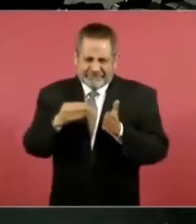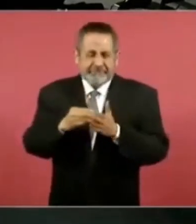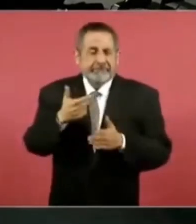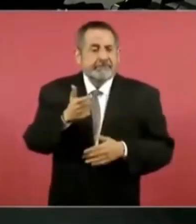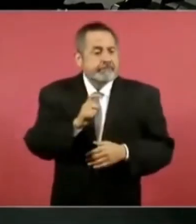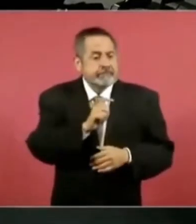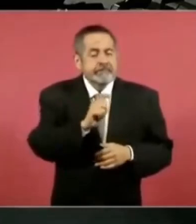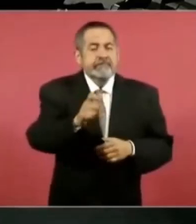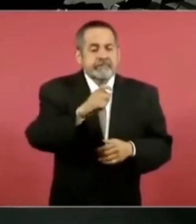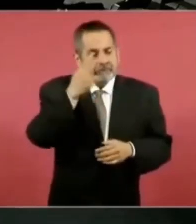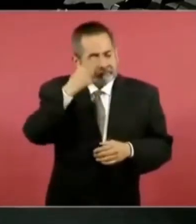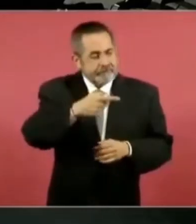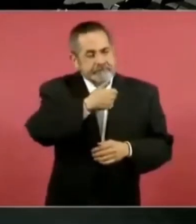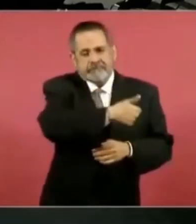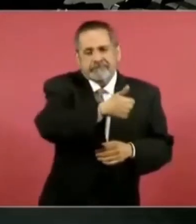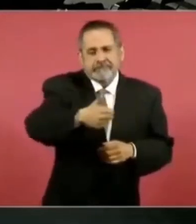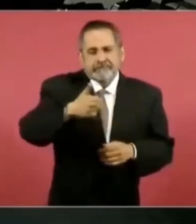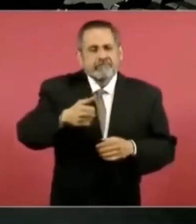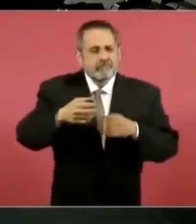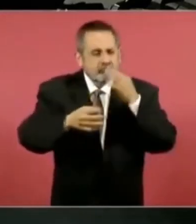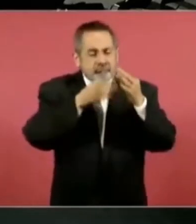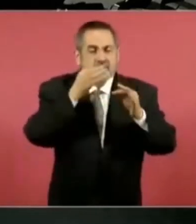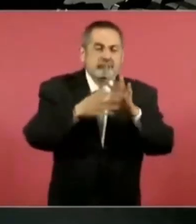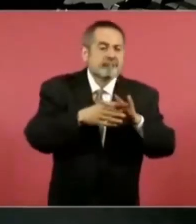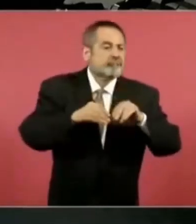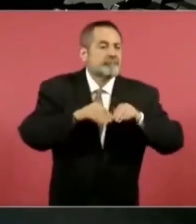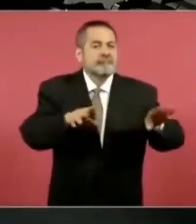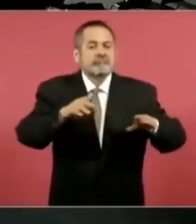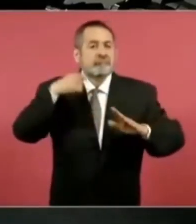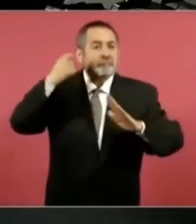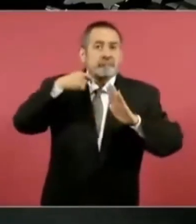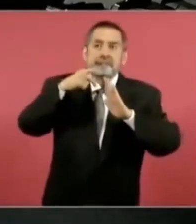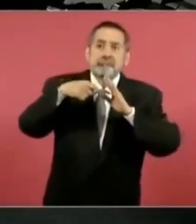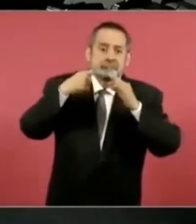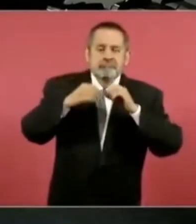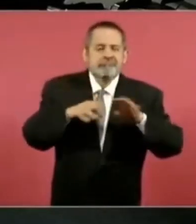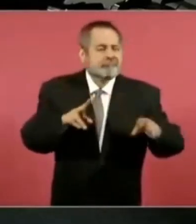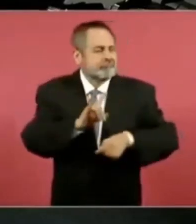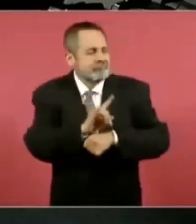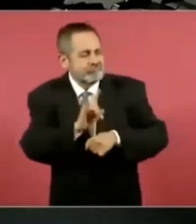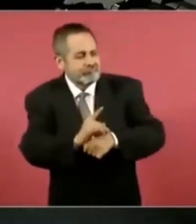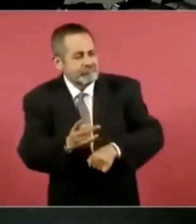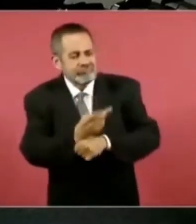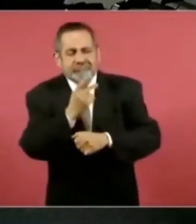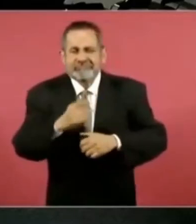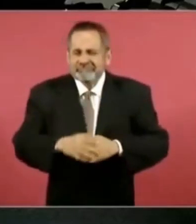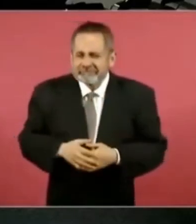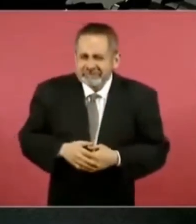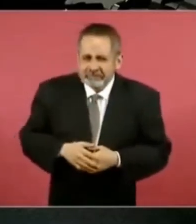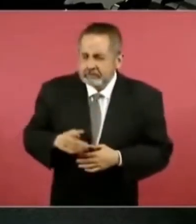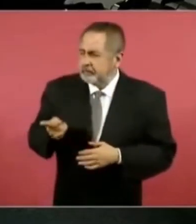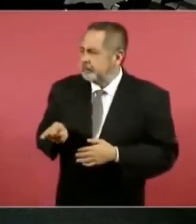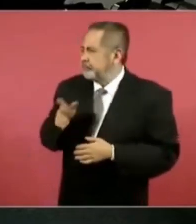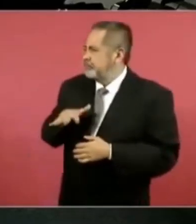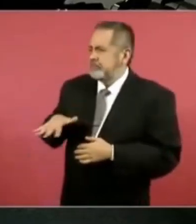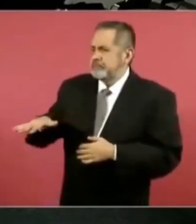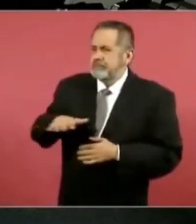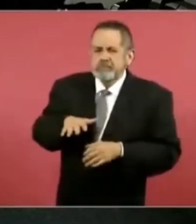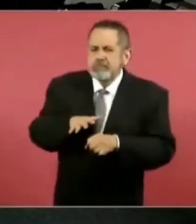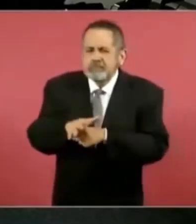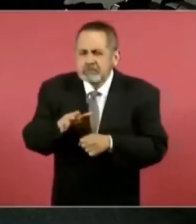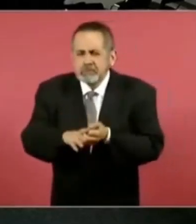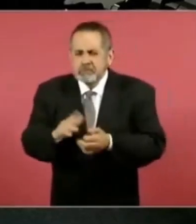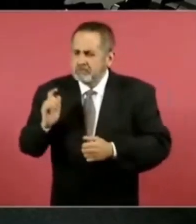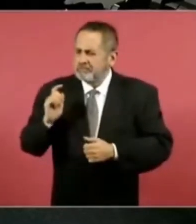por cada uno de estos supuestos reportajes. ¿Qué medio, yo les pregunto aquí a los compañeros, qué medio les